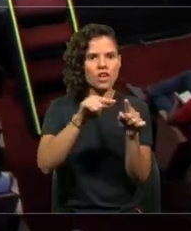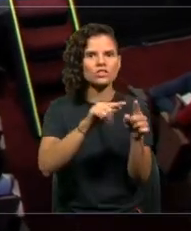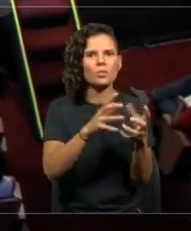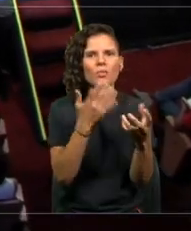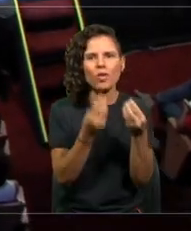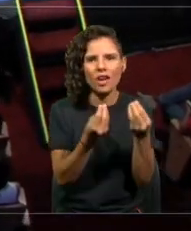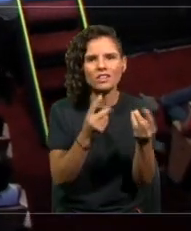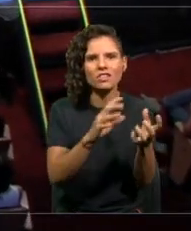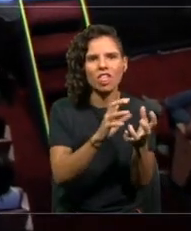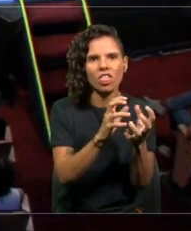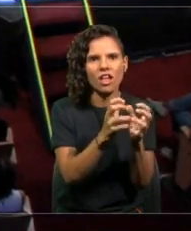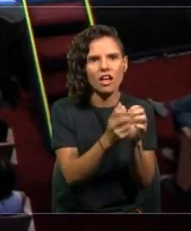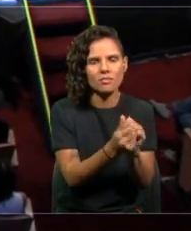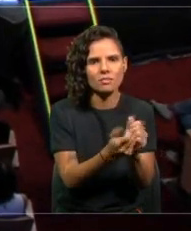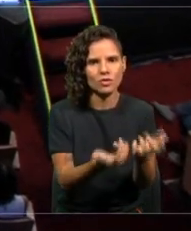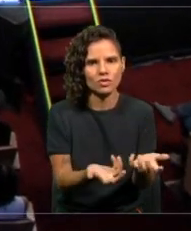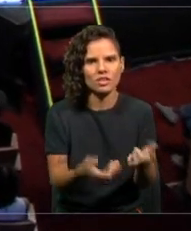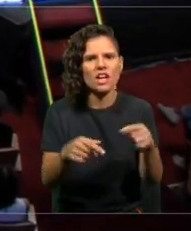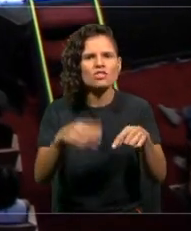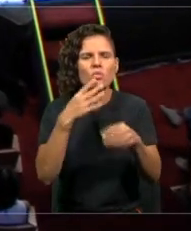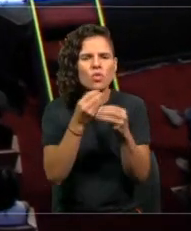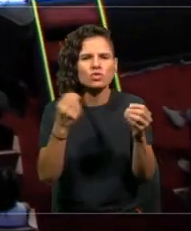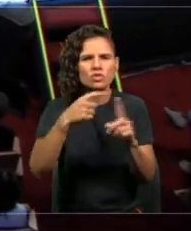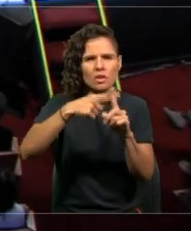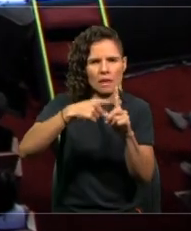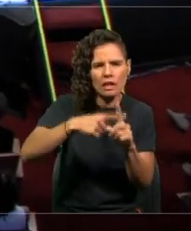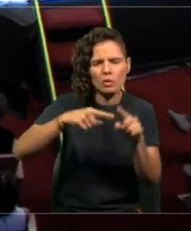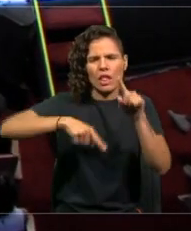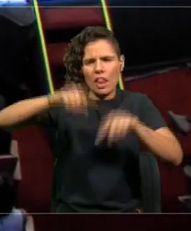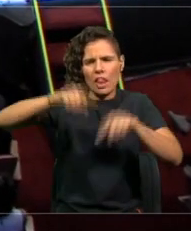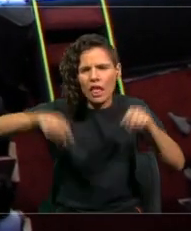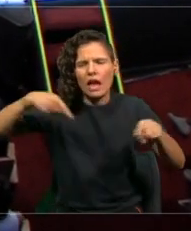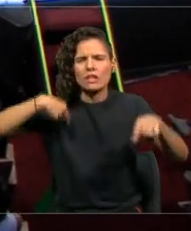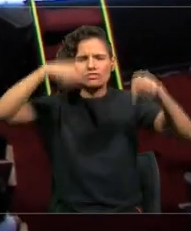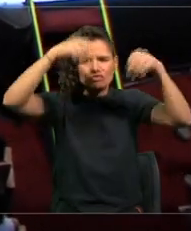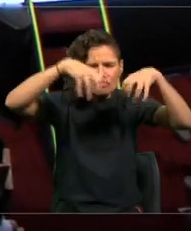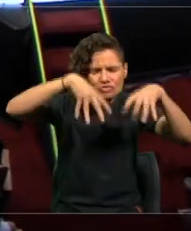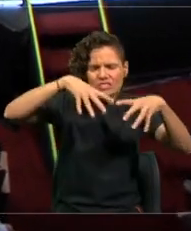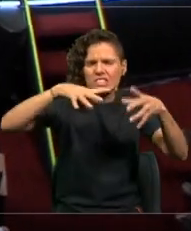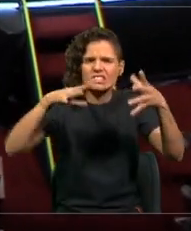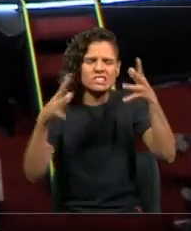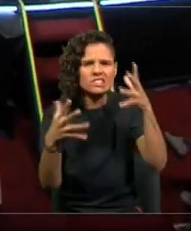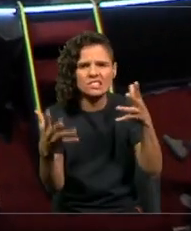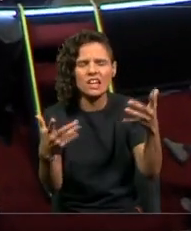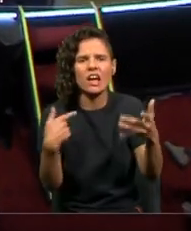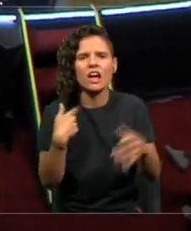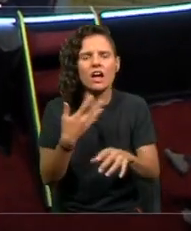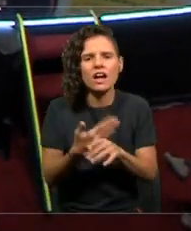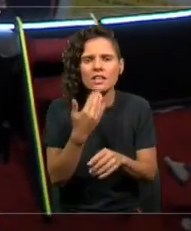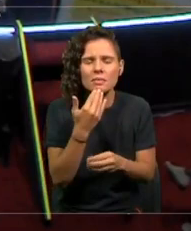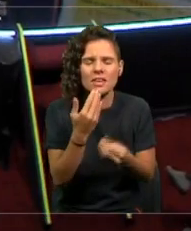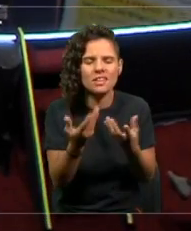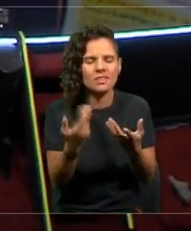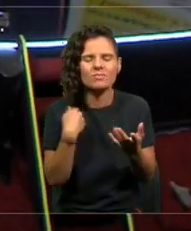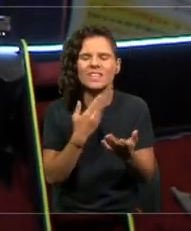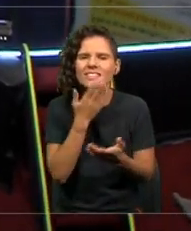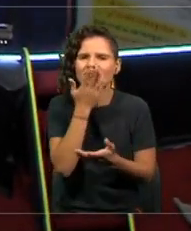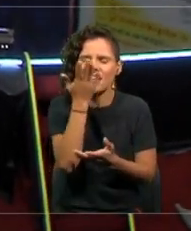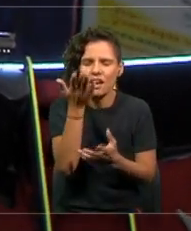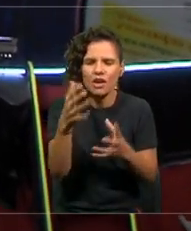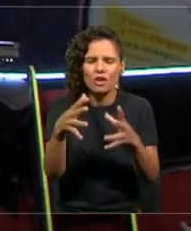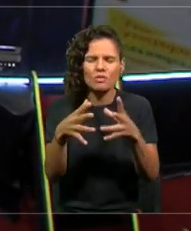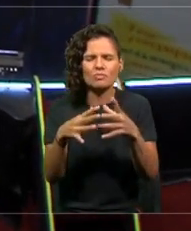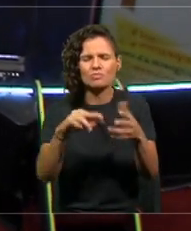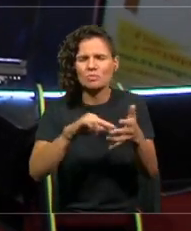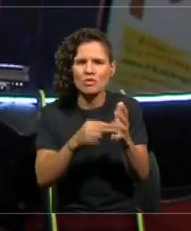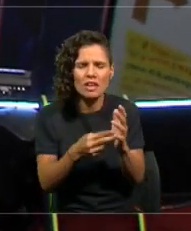Y que significa variaciones en temperaturas, precipitaciones, problemas con los hielos, alza de nivel del